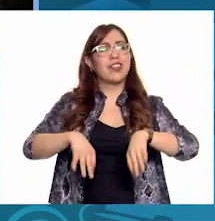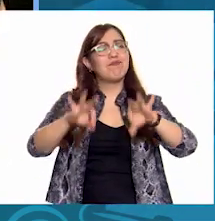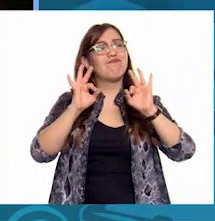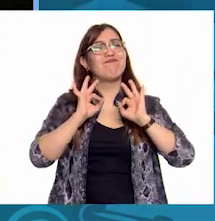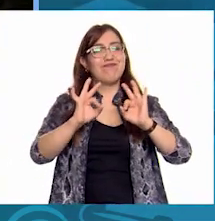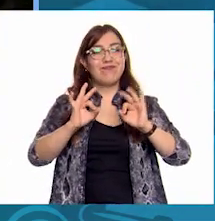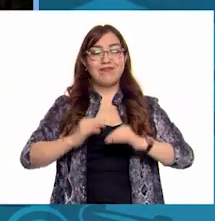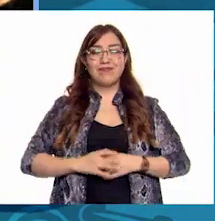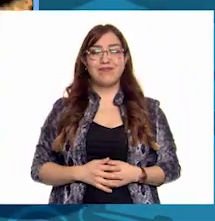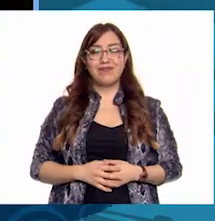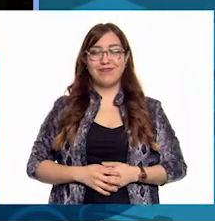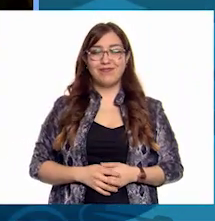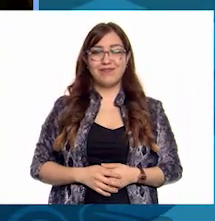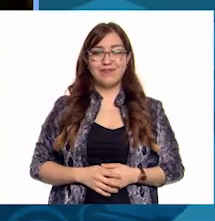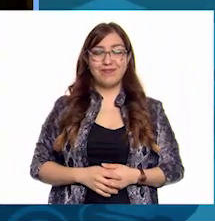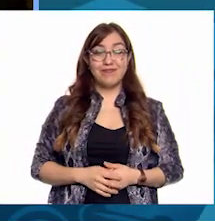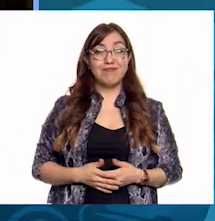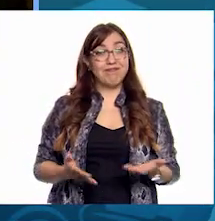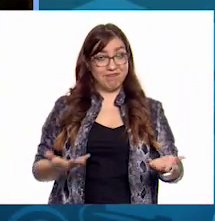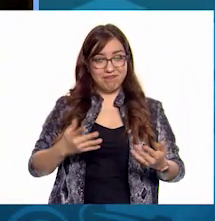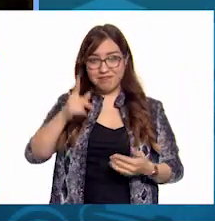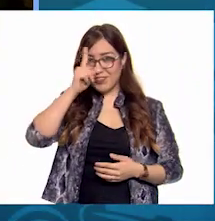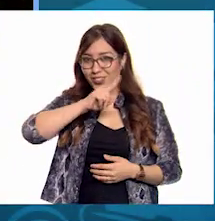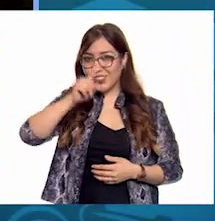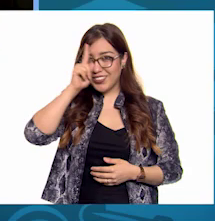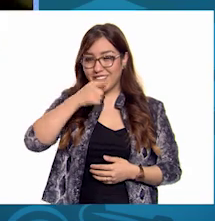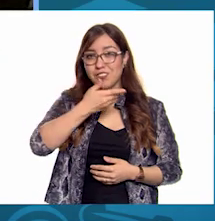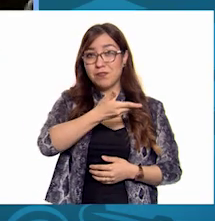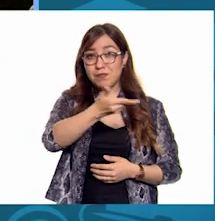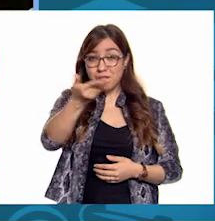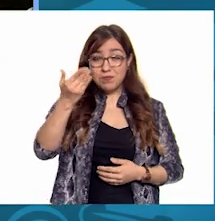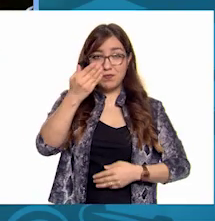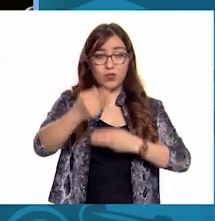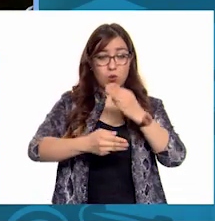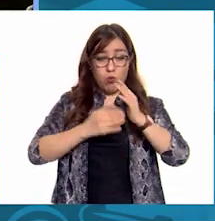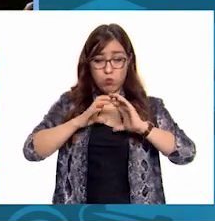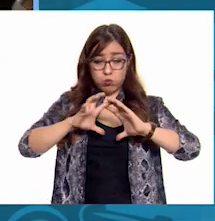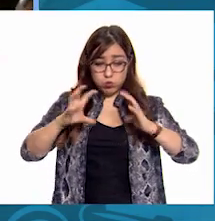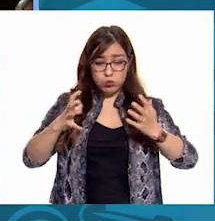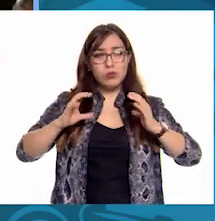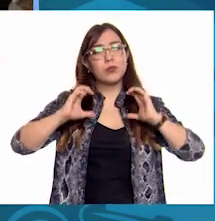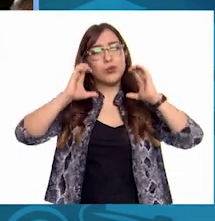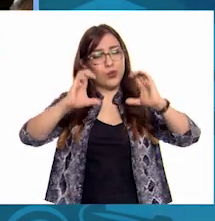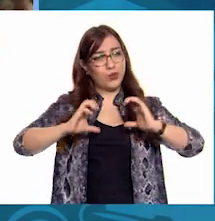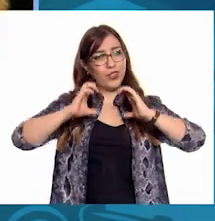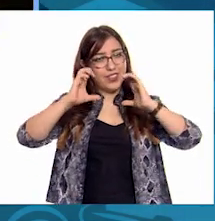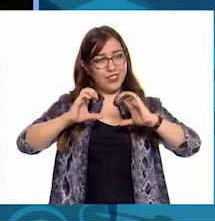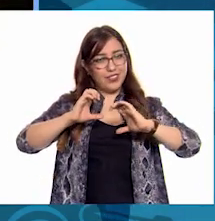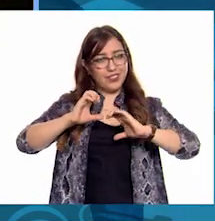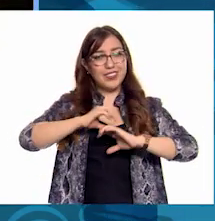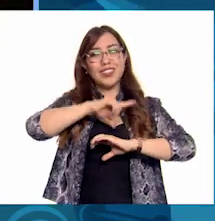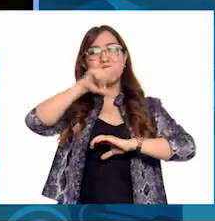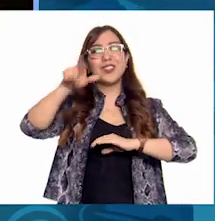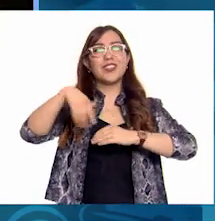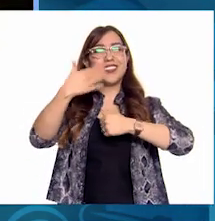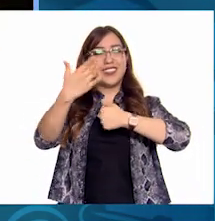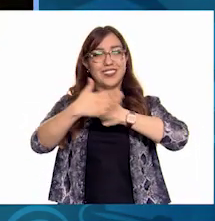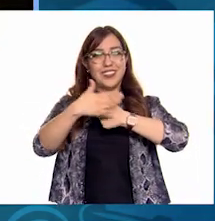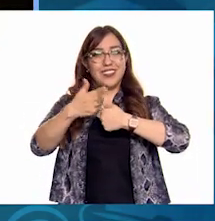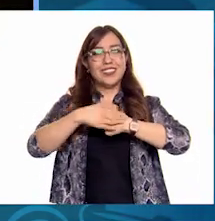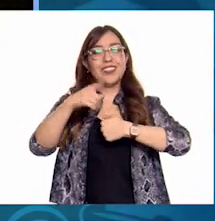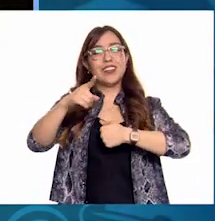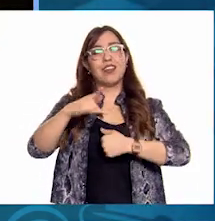Así que A cuidar El planeta Cuida todos Los recursos Y vas a ver Que el planeta Te lo va a